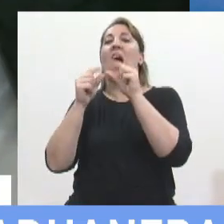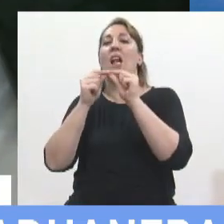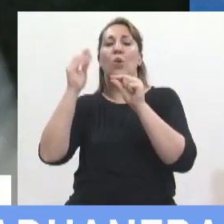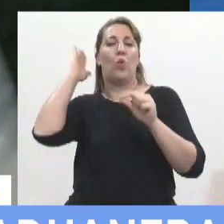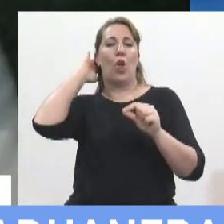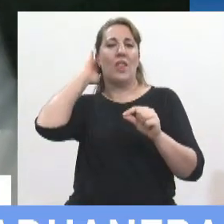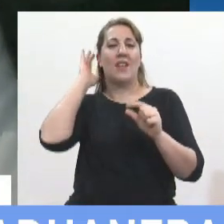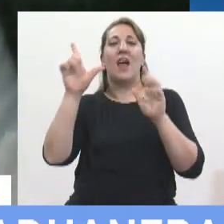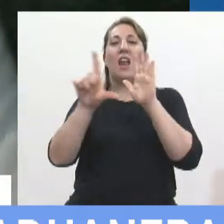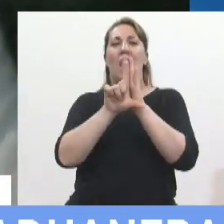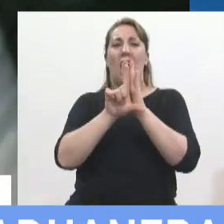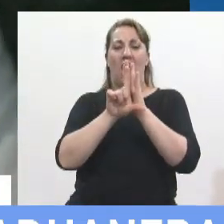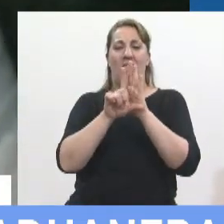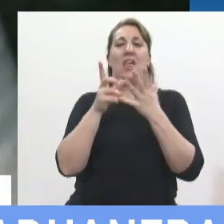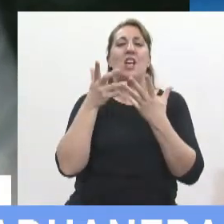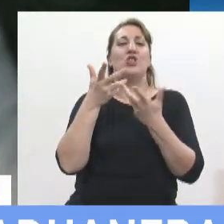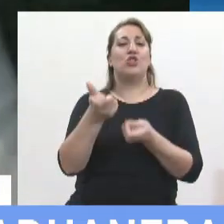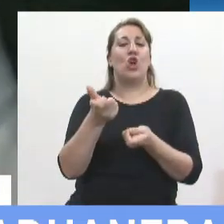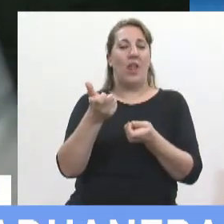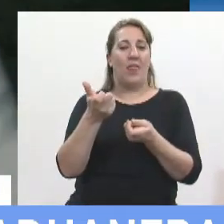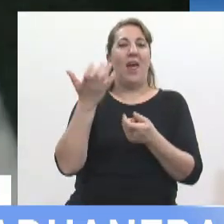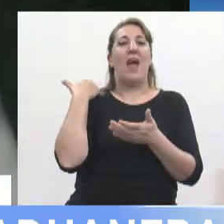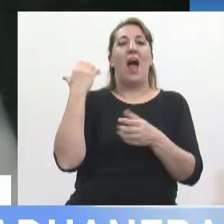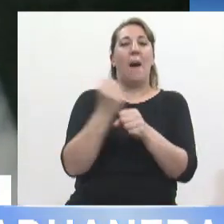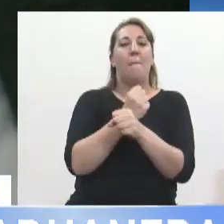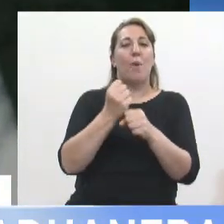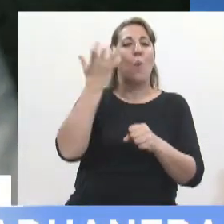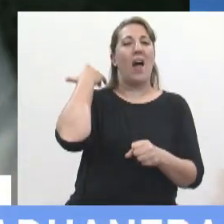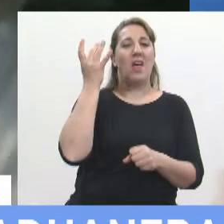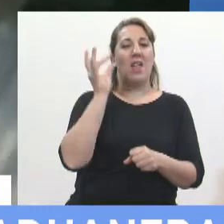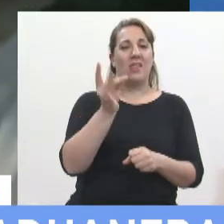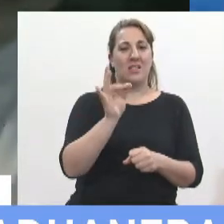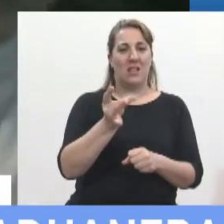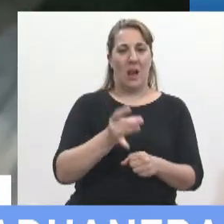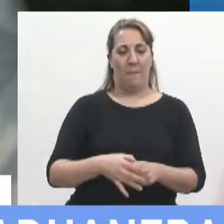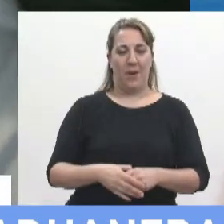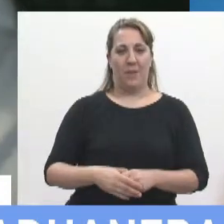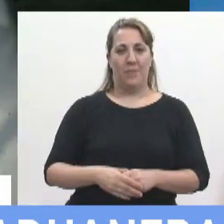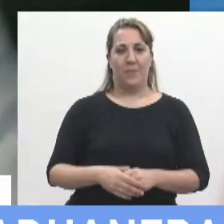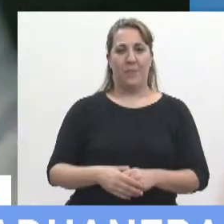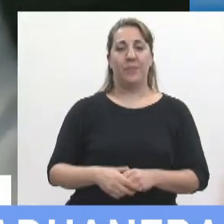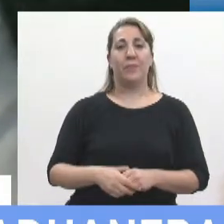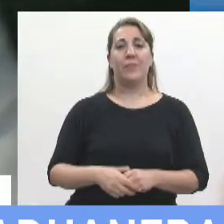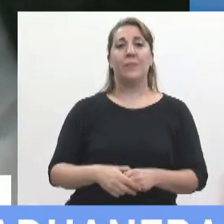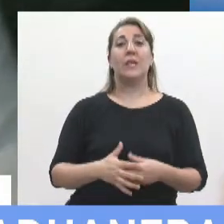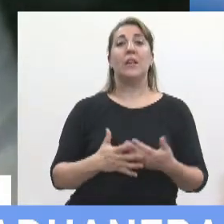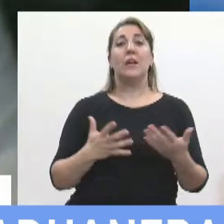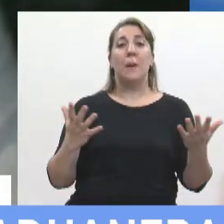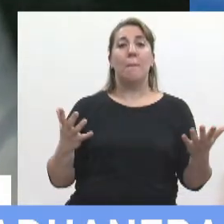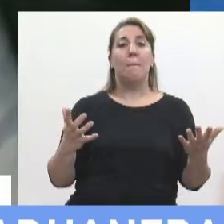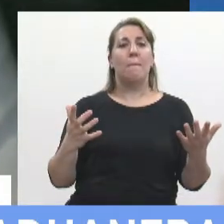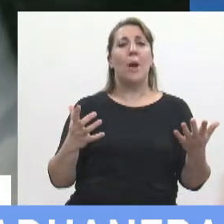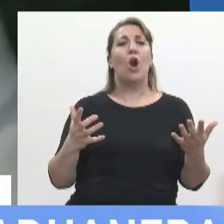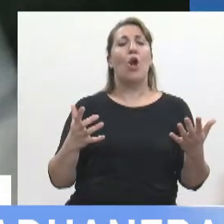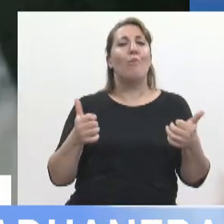la ley de solidaridad sancionada en diciembre verdaderamente es un monumento a la viveza criolla pero es útil y que